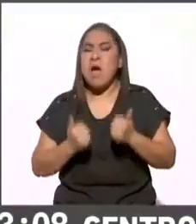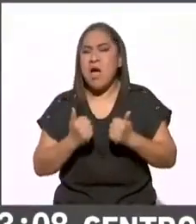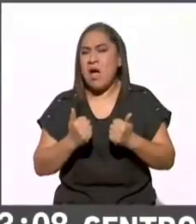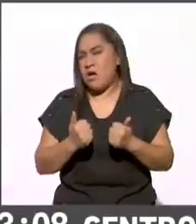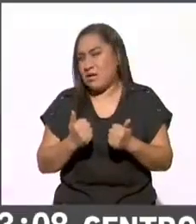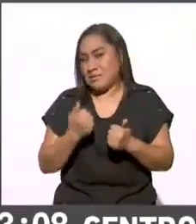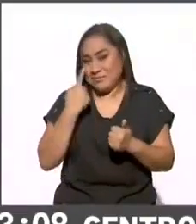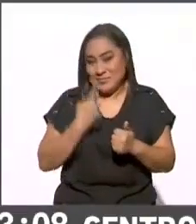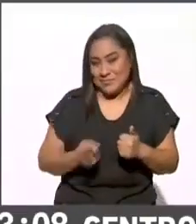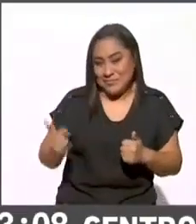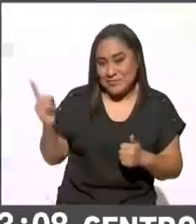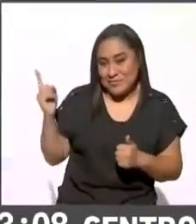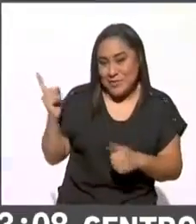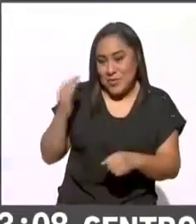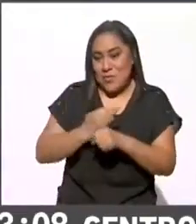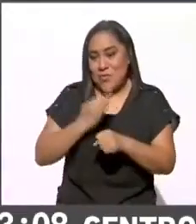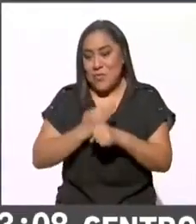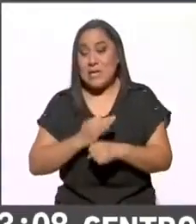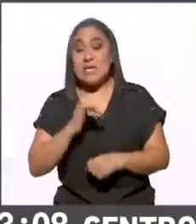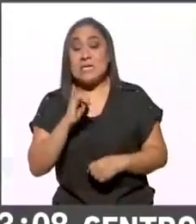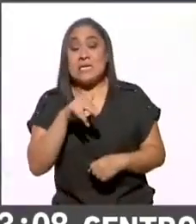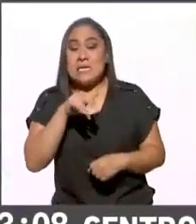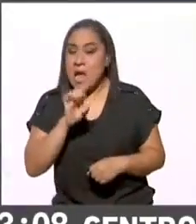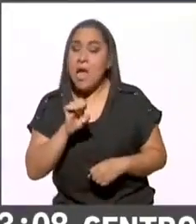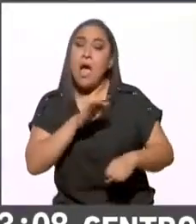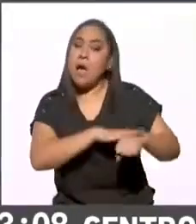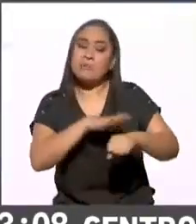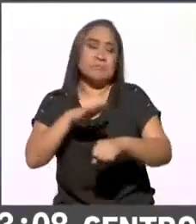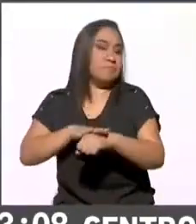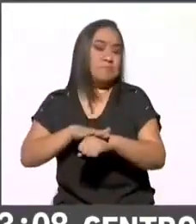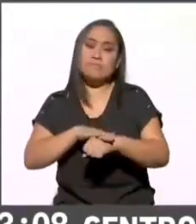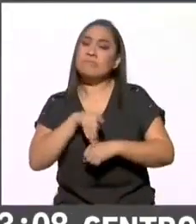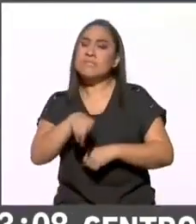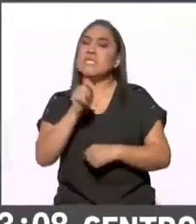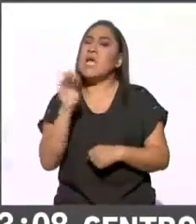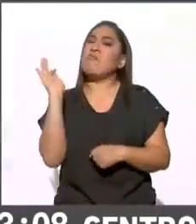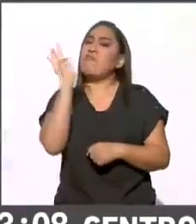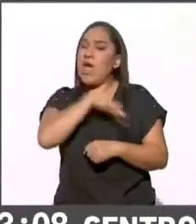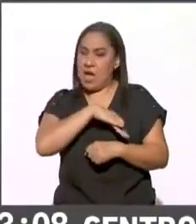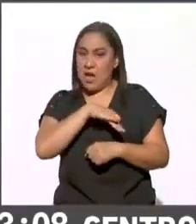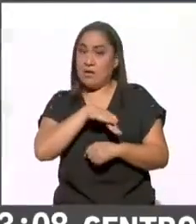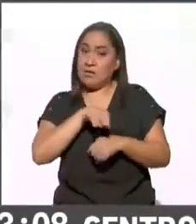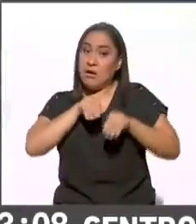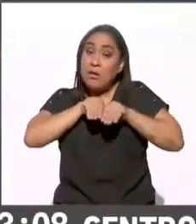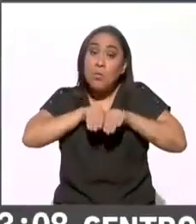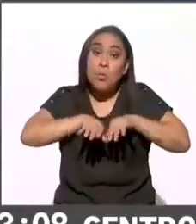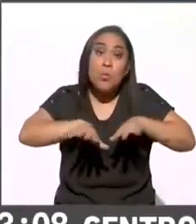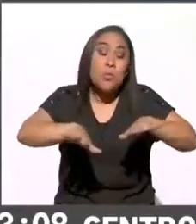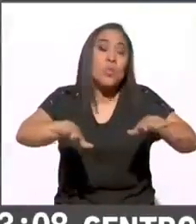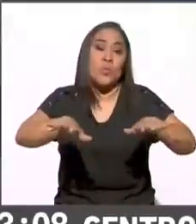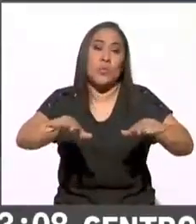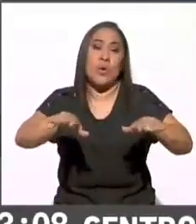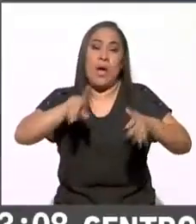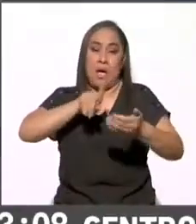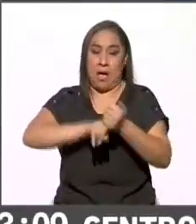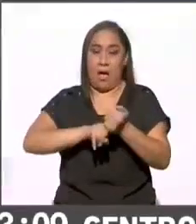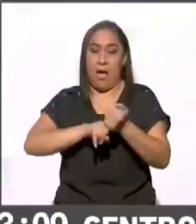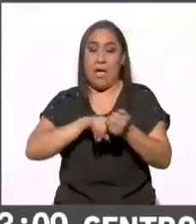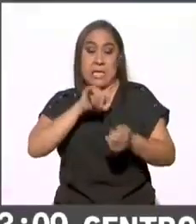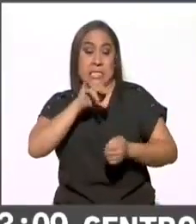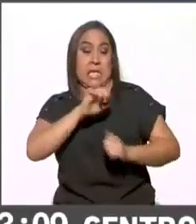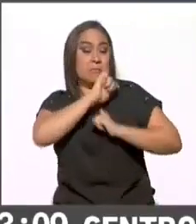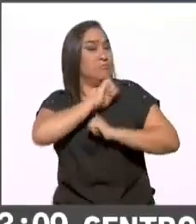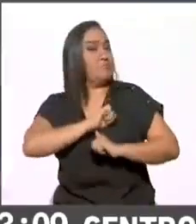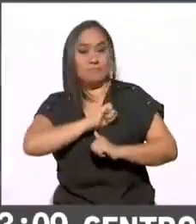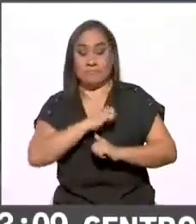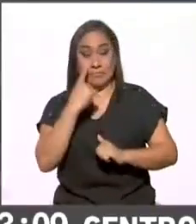en pantalla, el INE ya desmintió una de esas encuestas apócrifas que circulaban en su nombre. Como